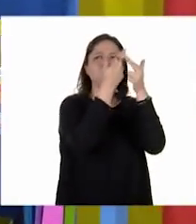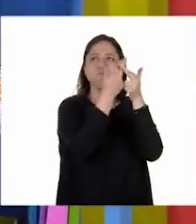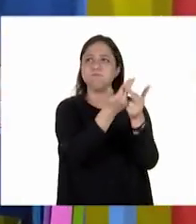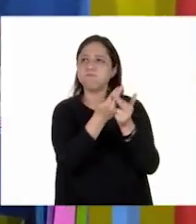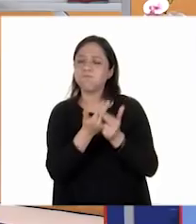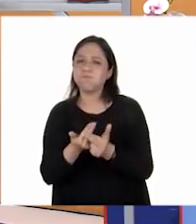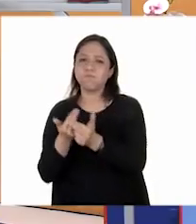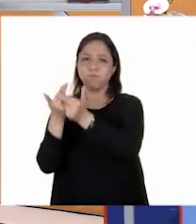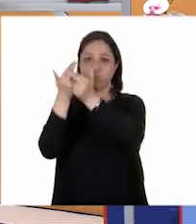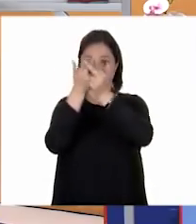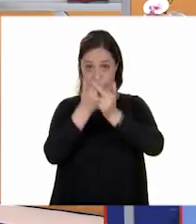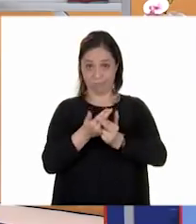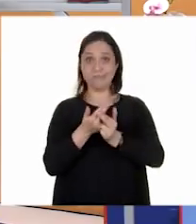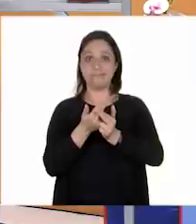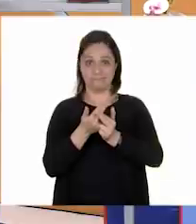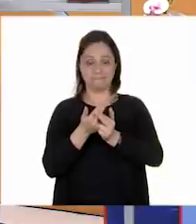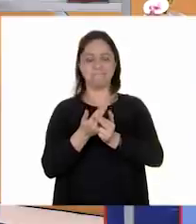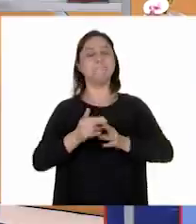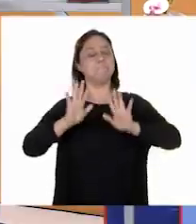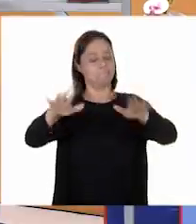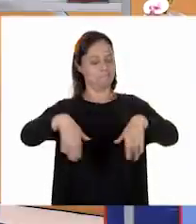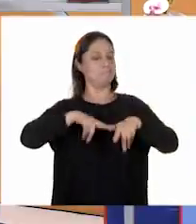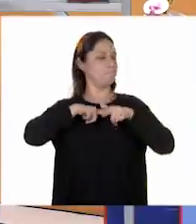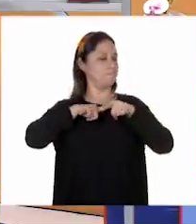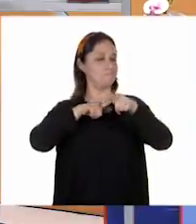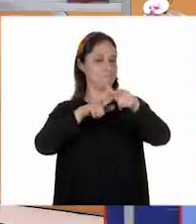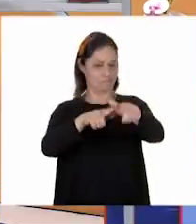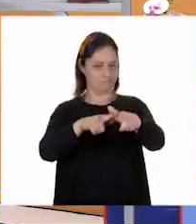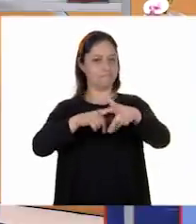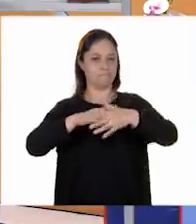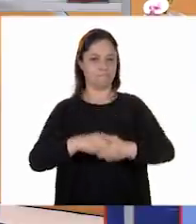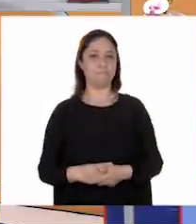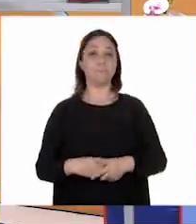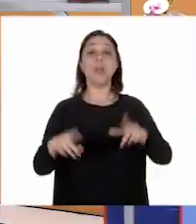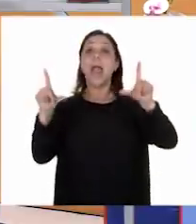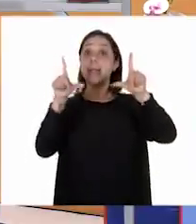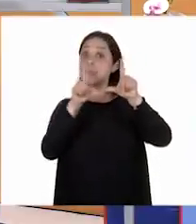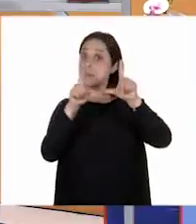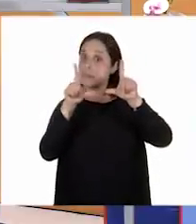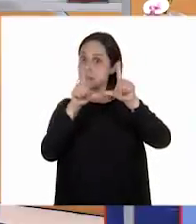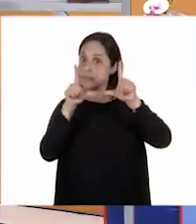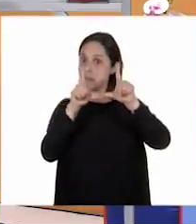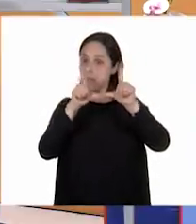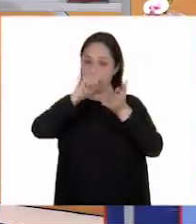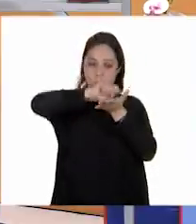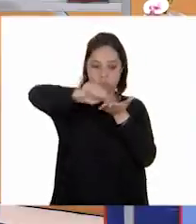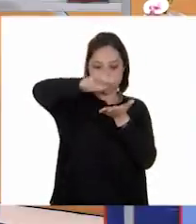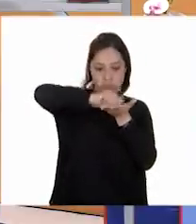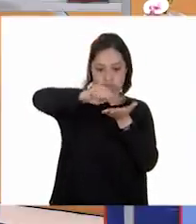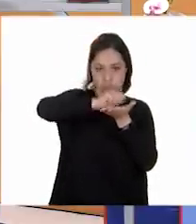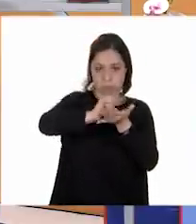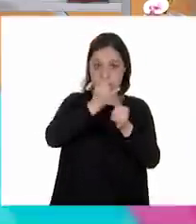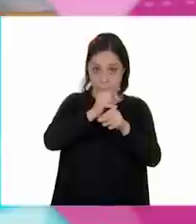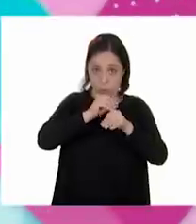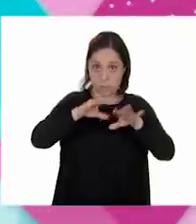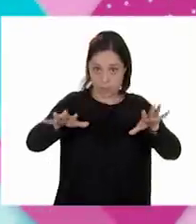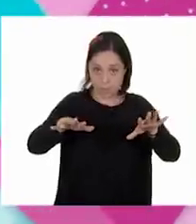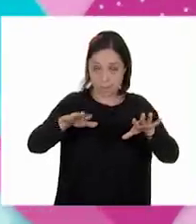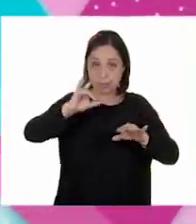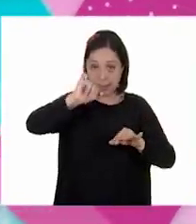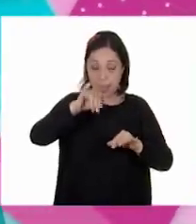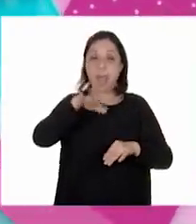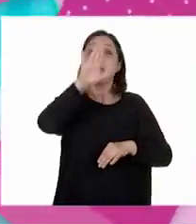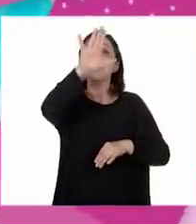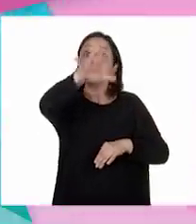Bueno, pues vamos a seguir con el tema de fichas informativas y con el tema de platillos típicos. Perfecto. Les voy a pedir que